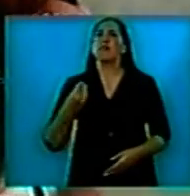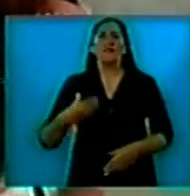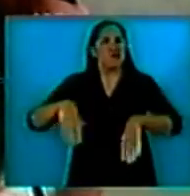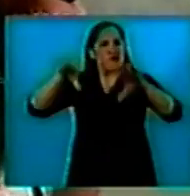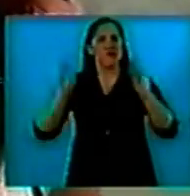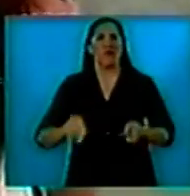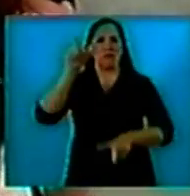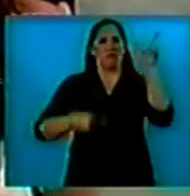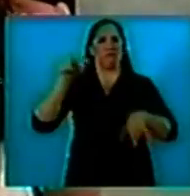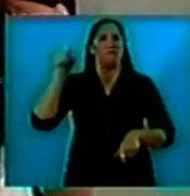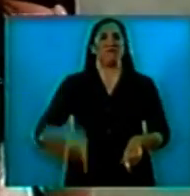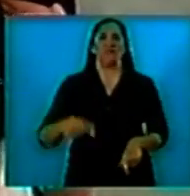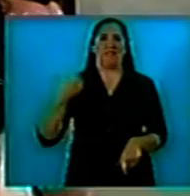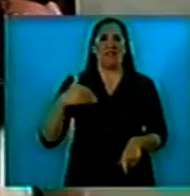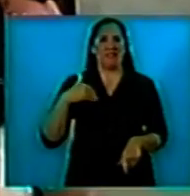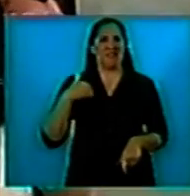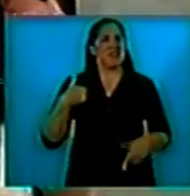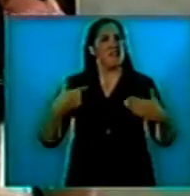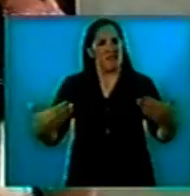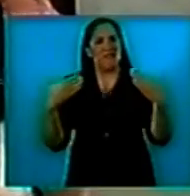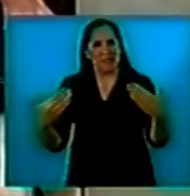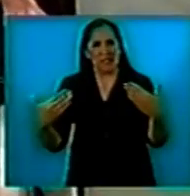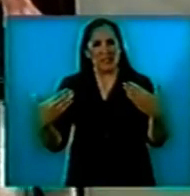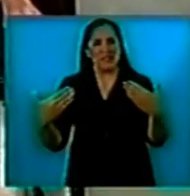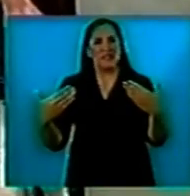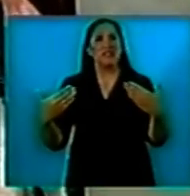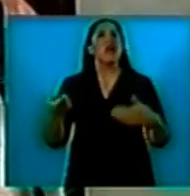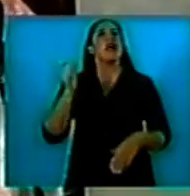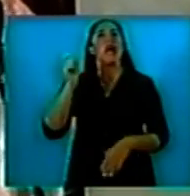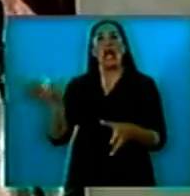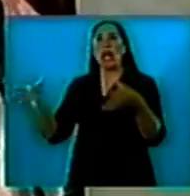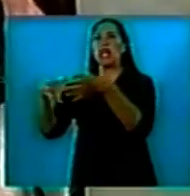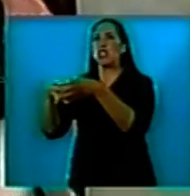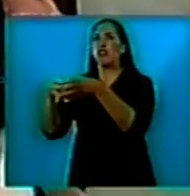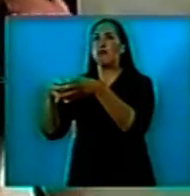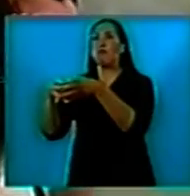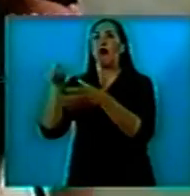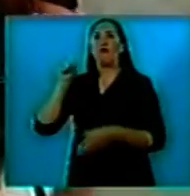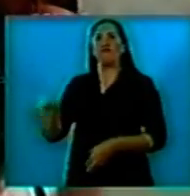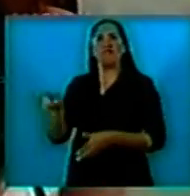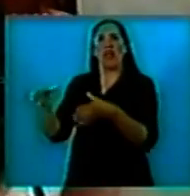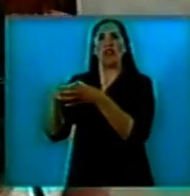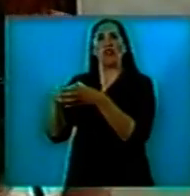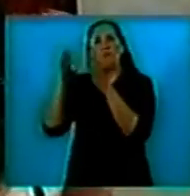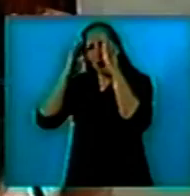y en especial al equipo económico de mi gobierno